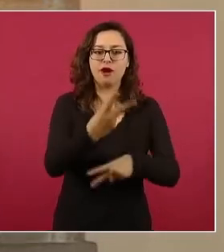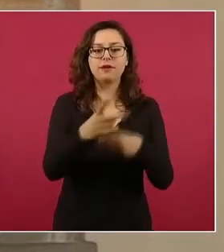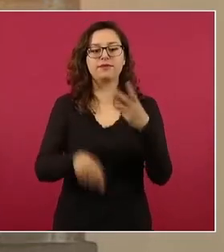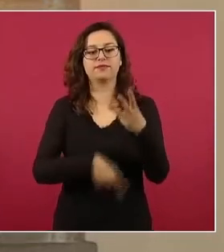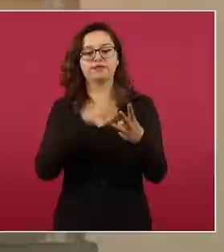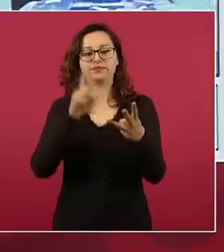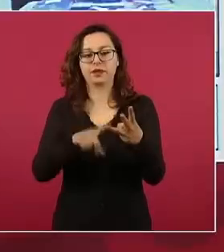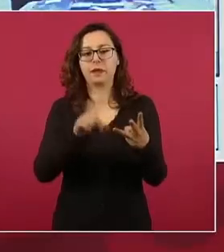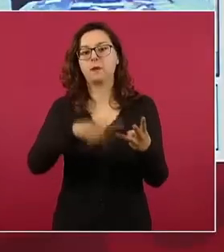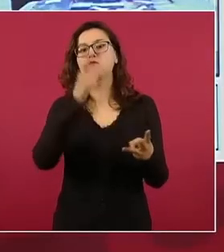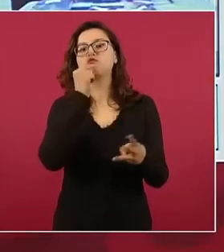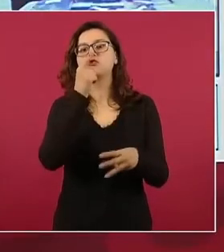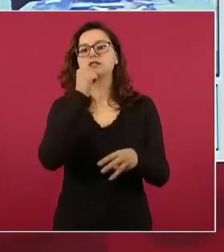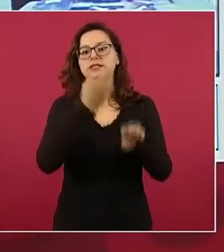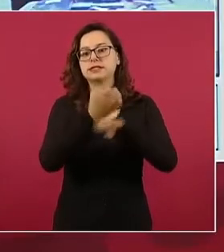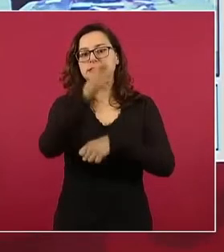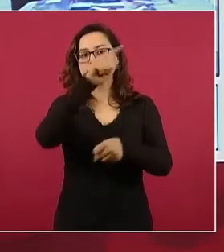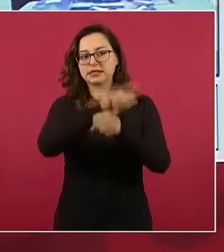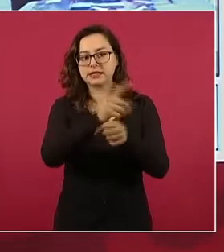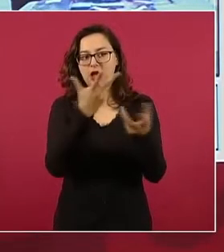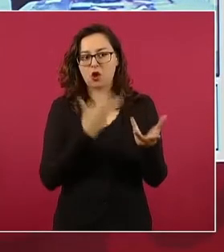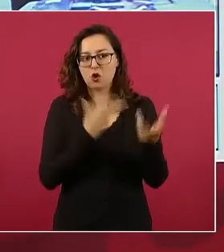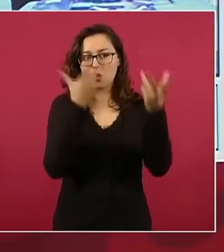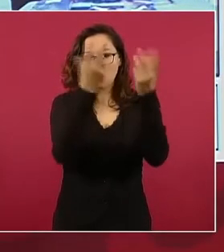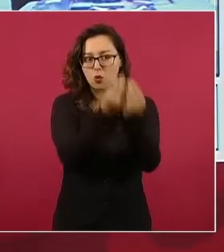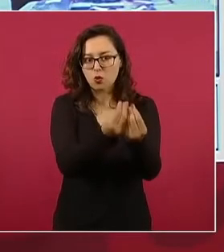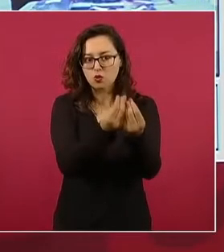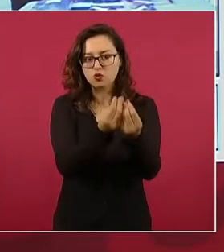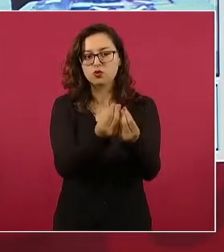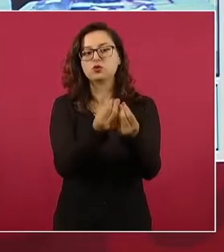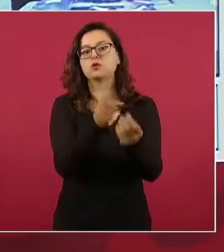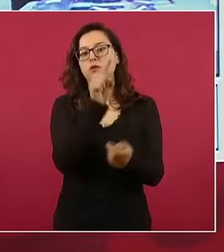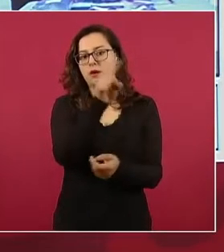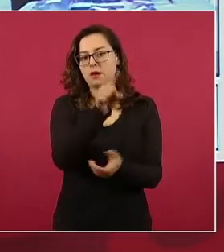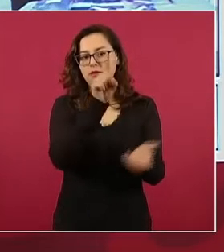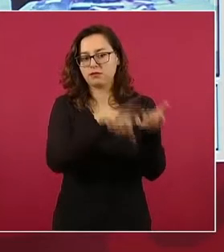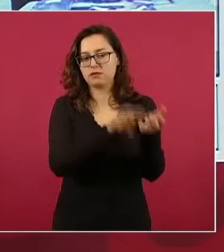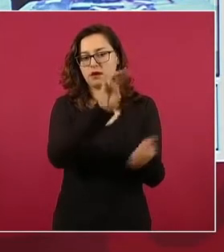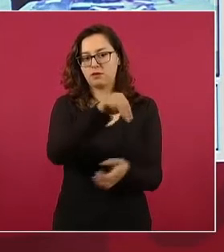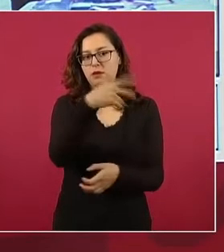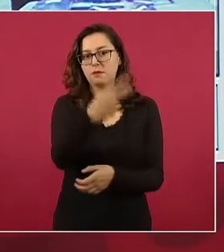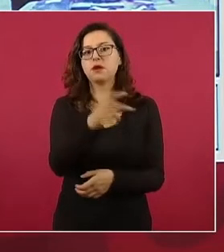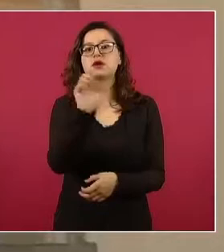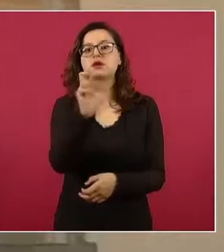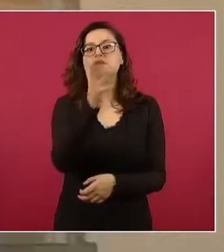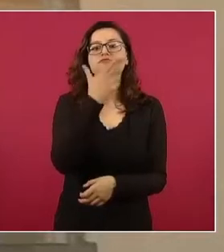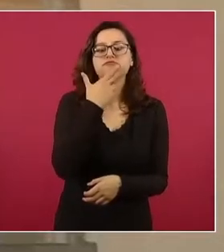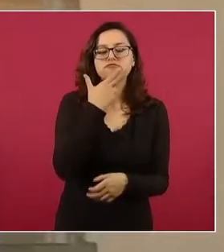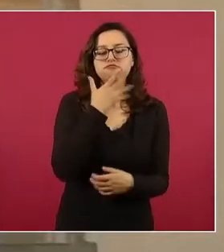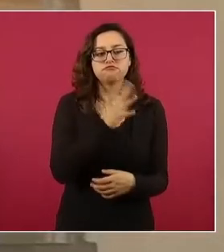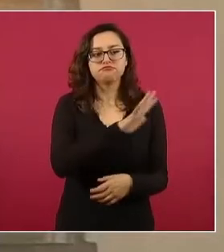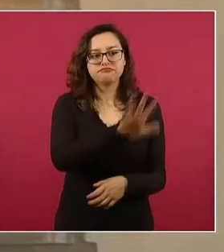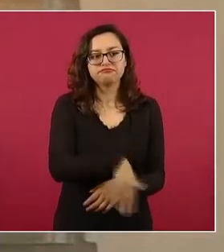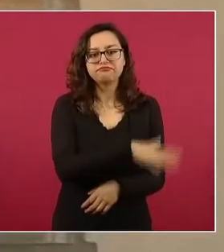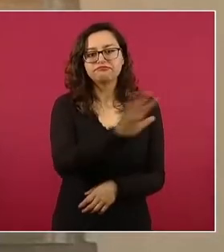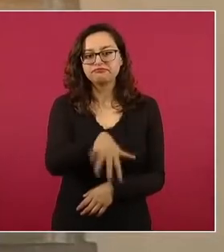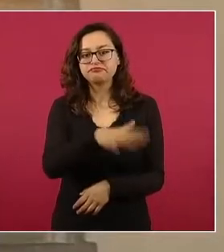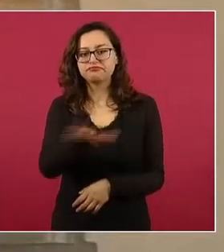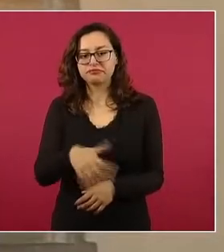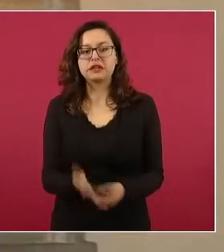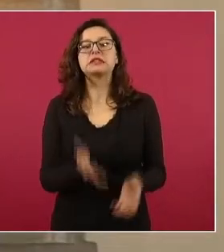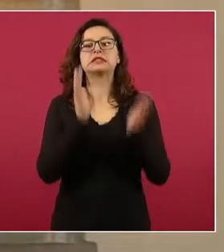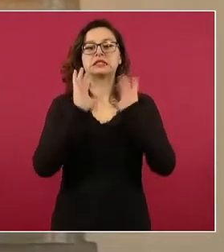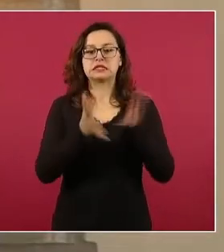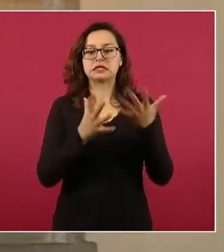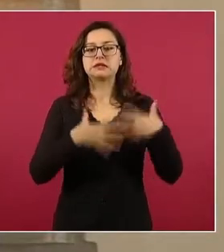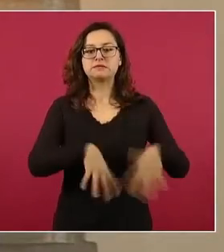con las fuerzas locales de seguridad y la Fiscalía General de Chihuahua, fue detenido Alfredo